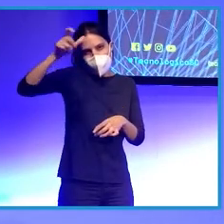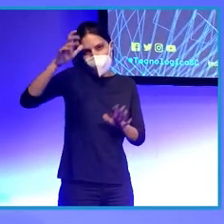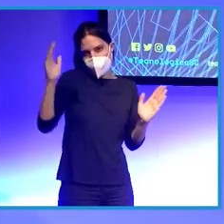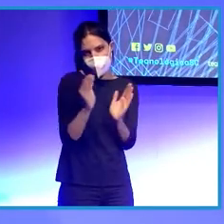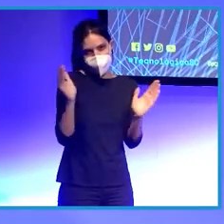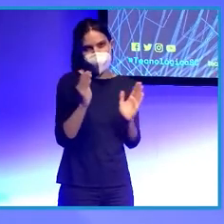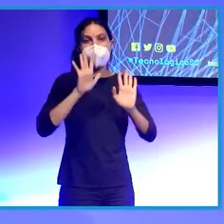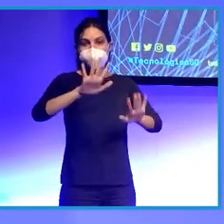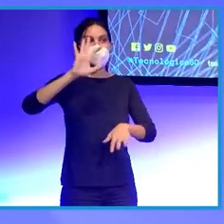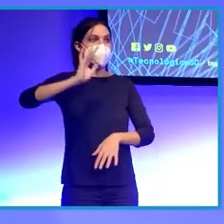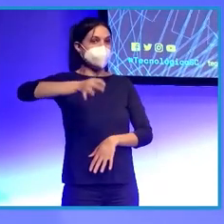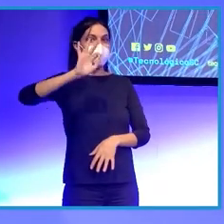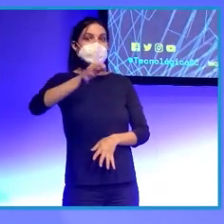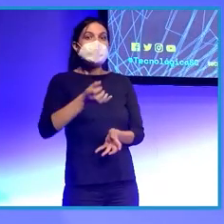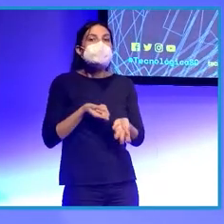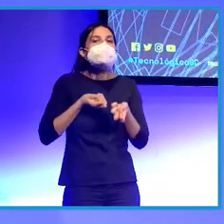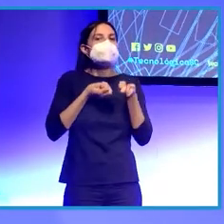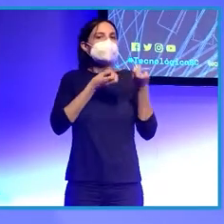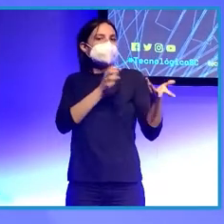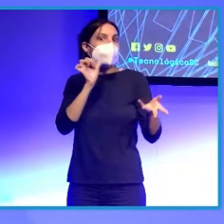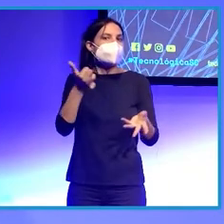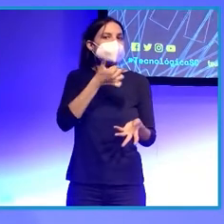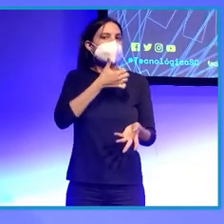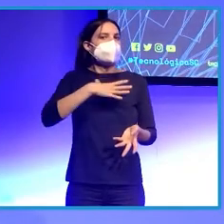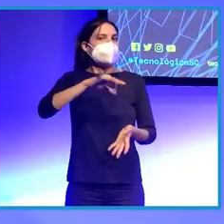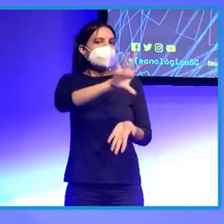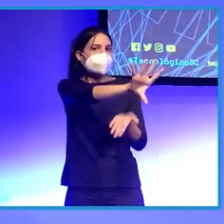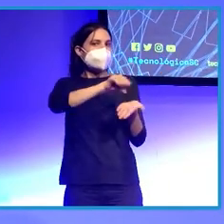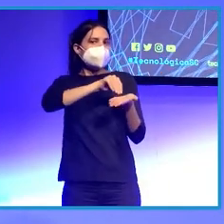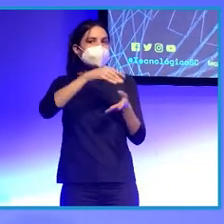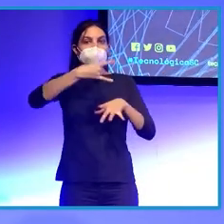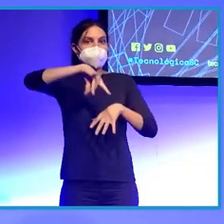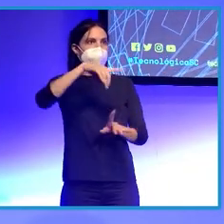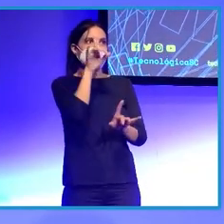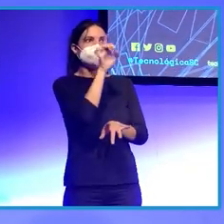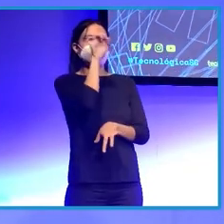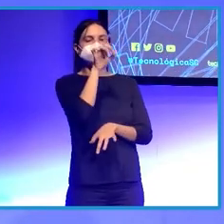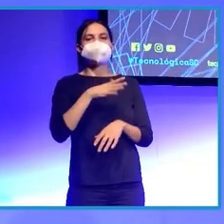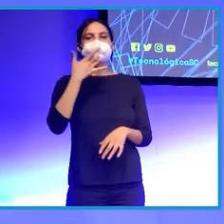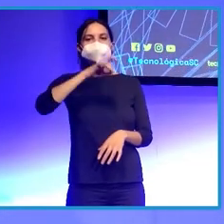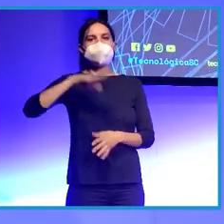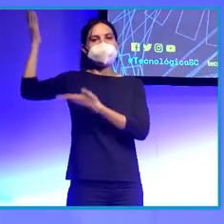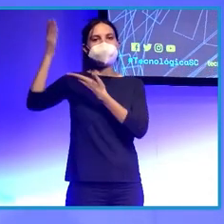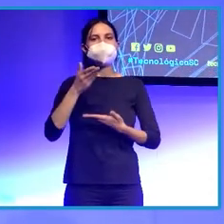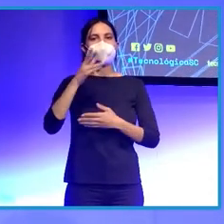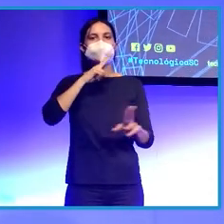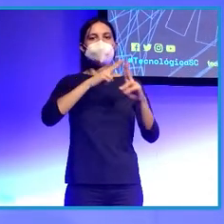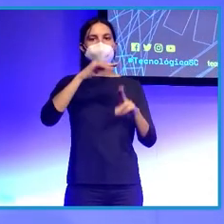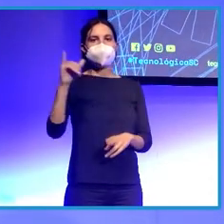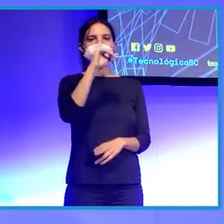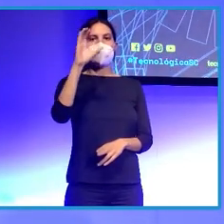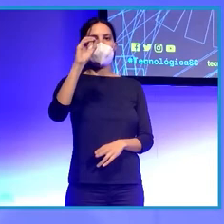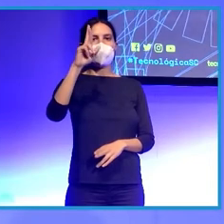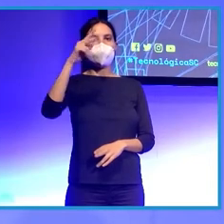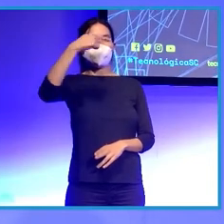verdad consigue información confidencial y en un solo clic, ese es nuestro siguiente invitado. Jorge Coronado o Jorge Websec, como